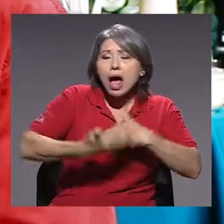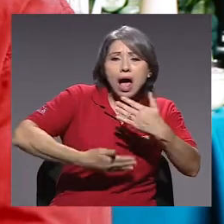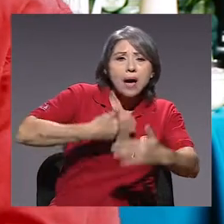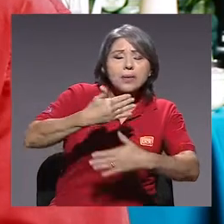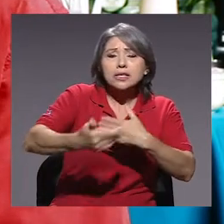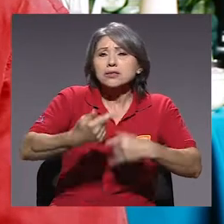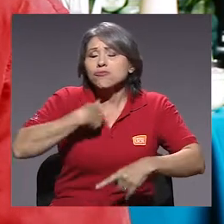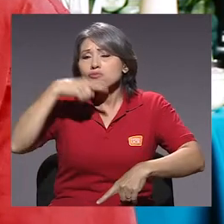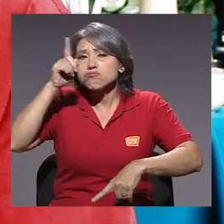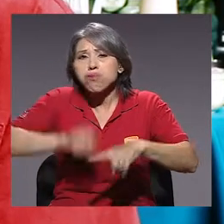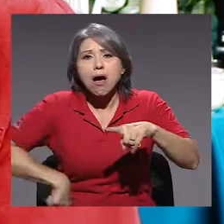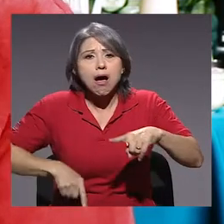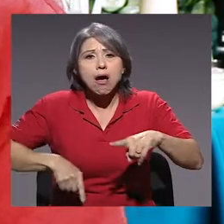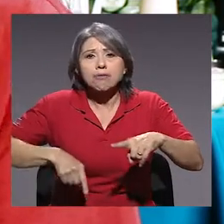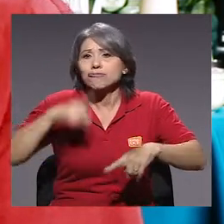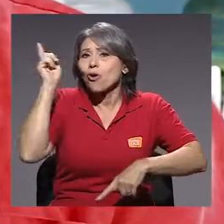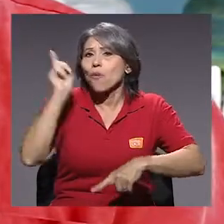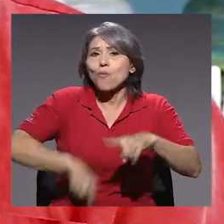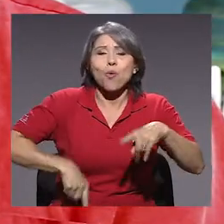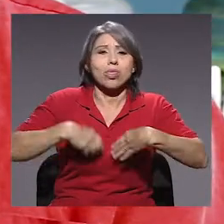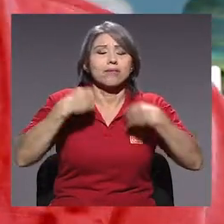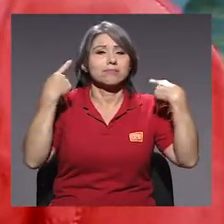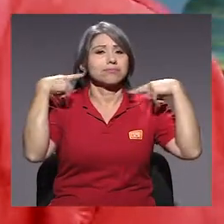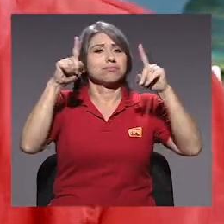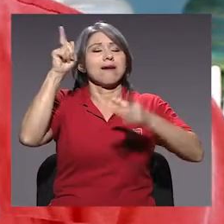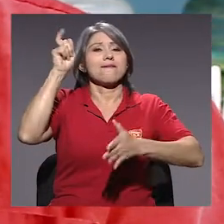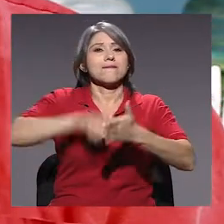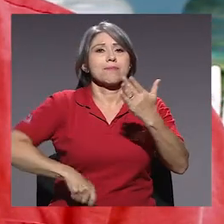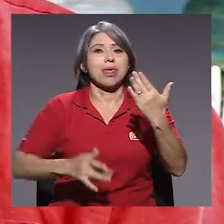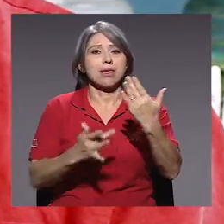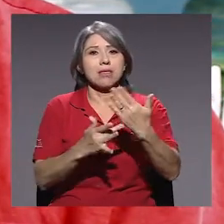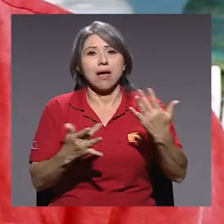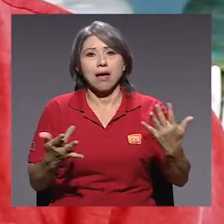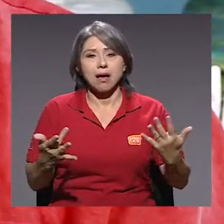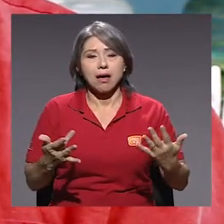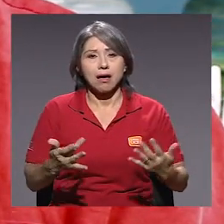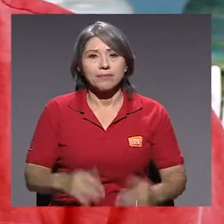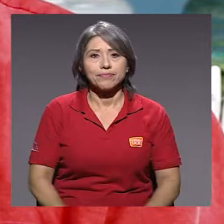trámites que no pude hacer y no pude sacar la firma digital.